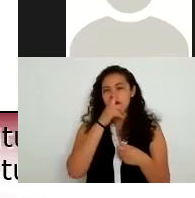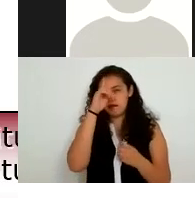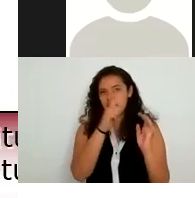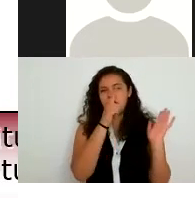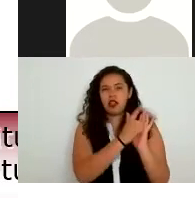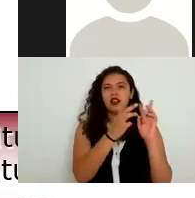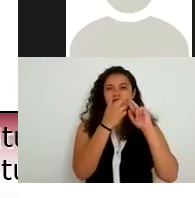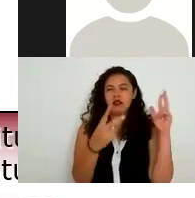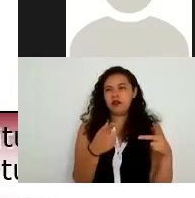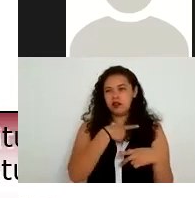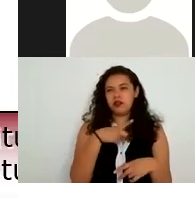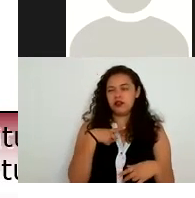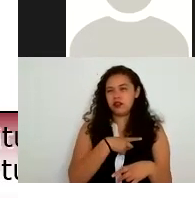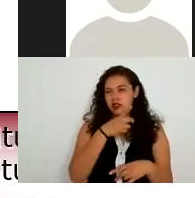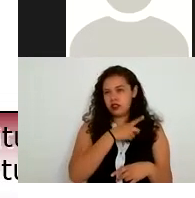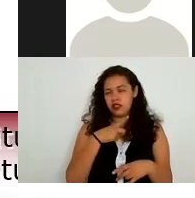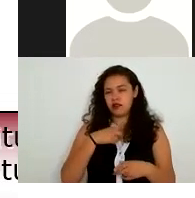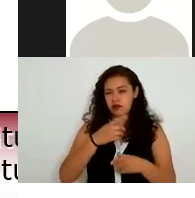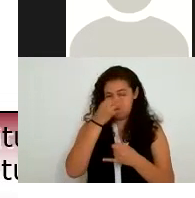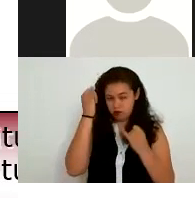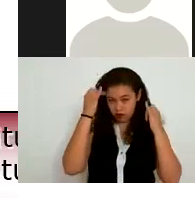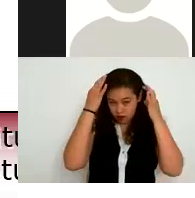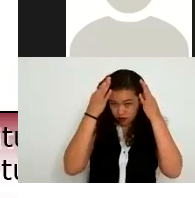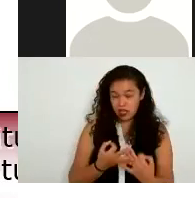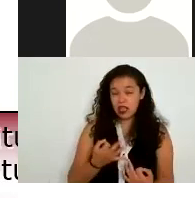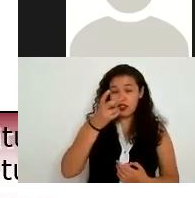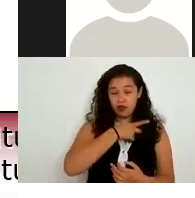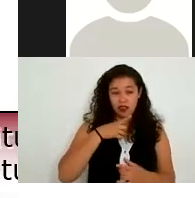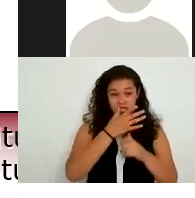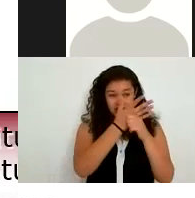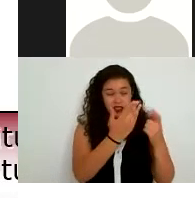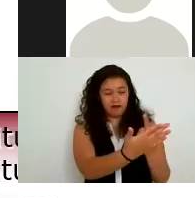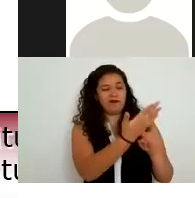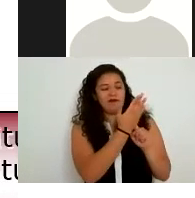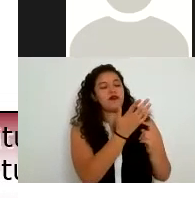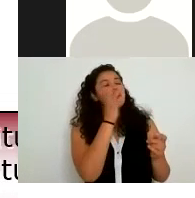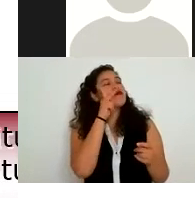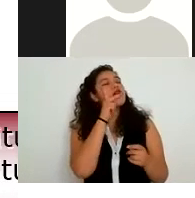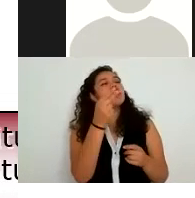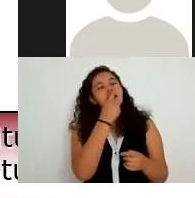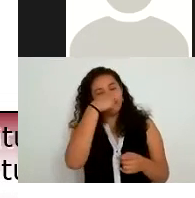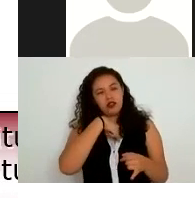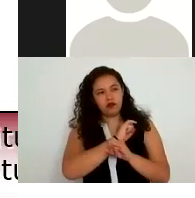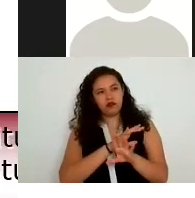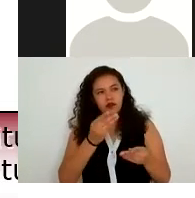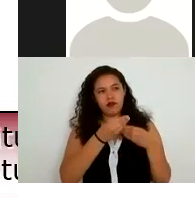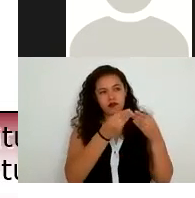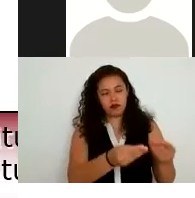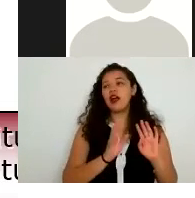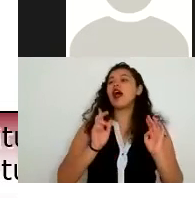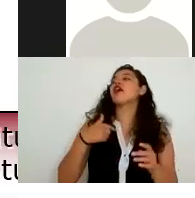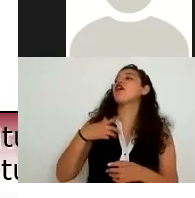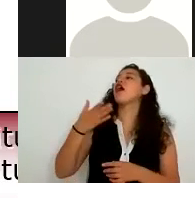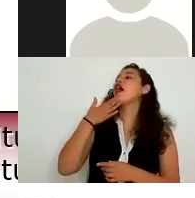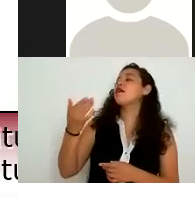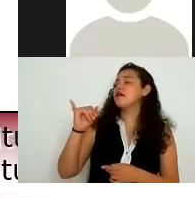asegurarnos que si dice ser Juan Pérez demuéstrame ser Juan Pérez para que yo pueda entregarte la información una vez que yo te notifico que